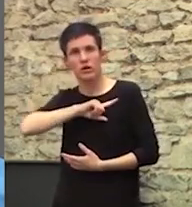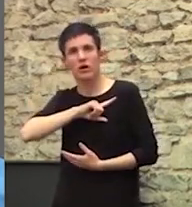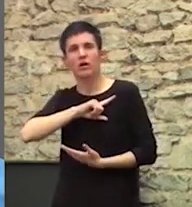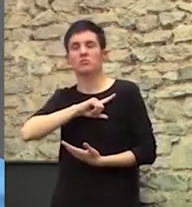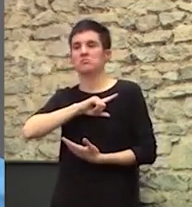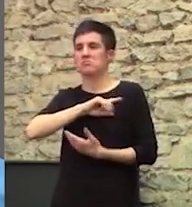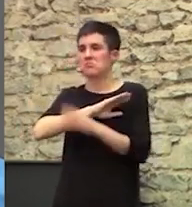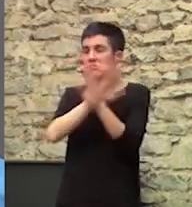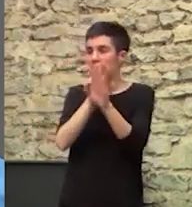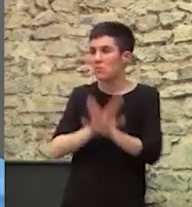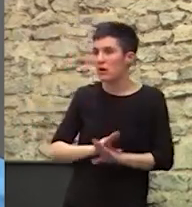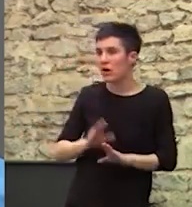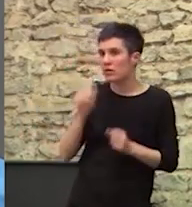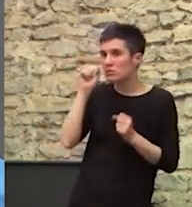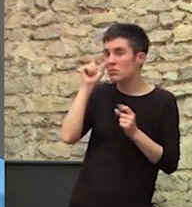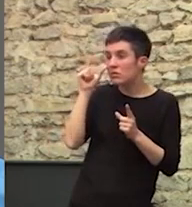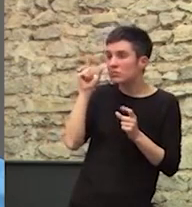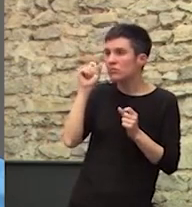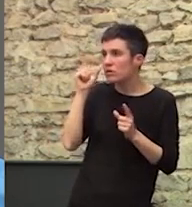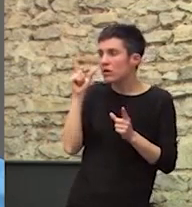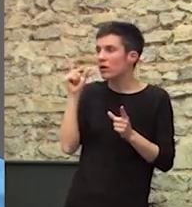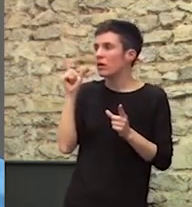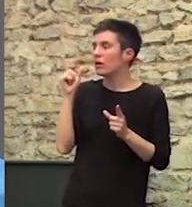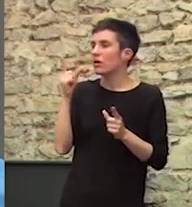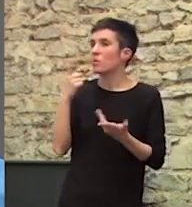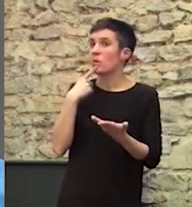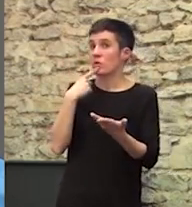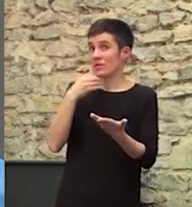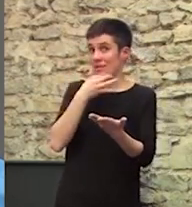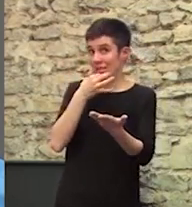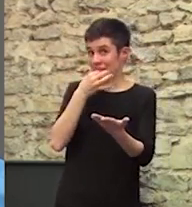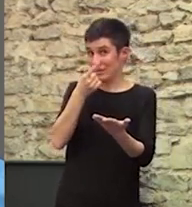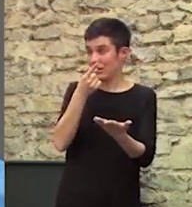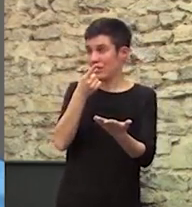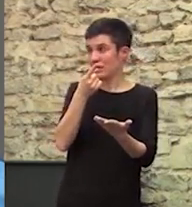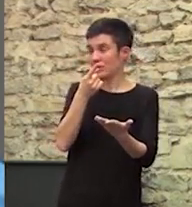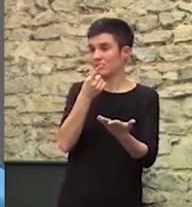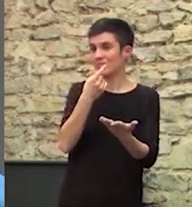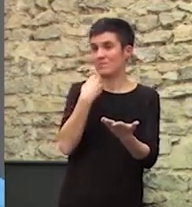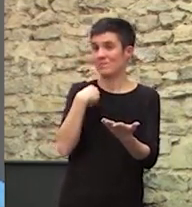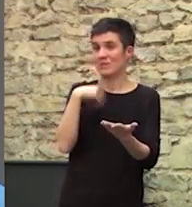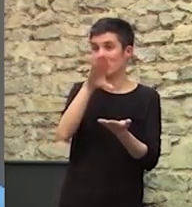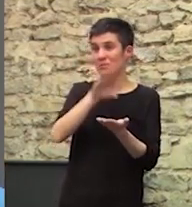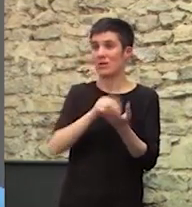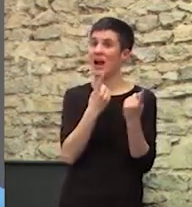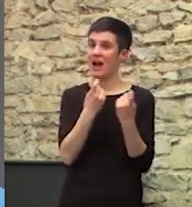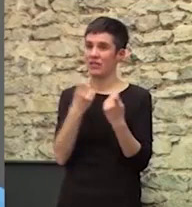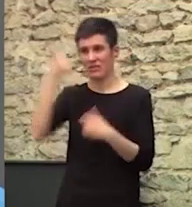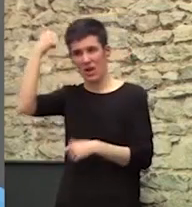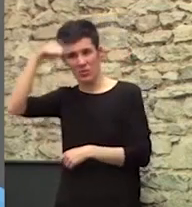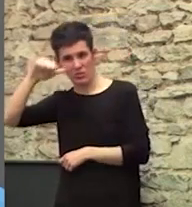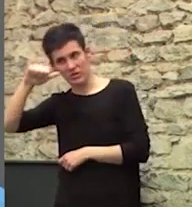y vi que que todo lo que estaban diciendo nos hace falta en el sí en los hombres